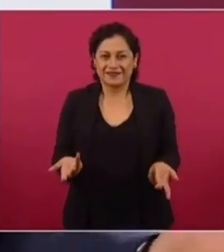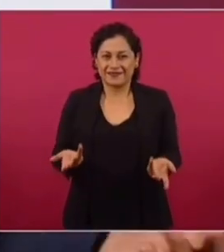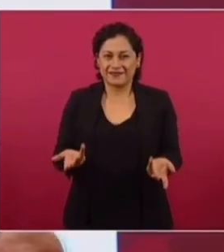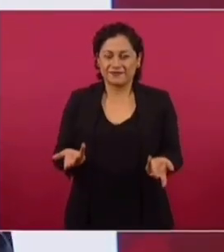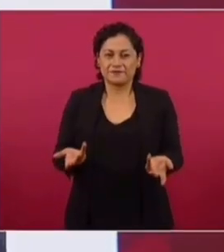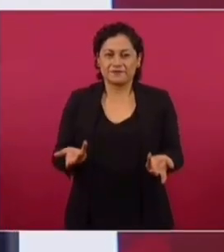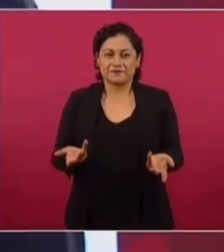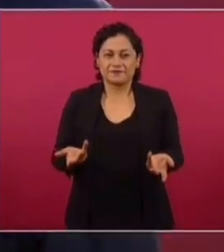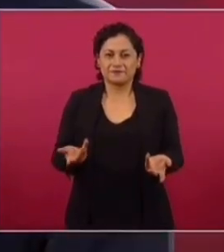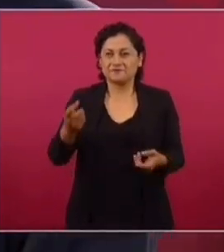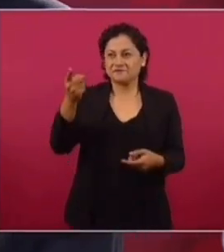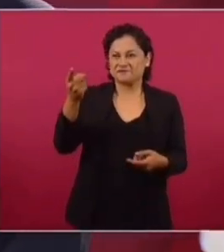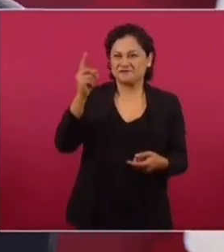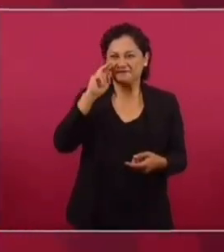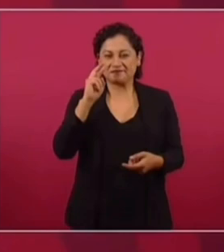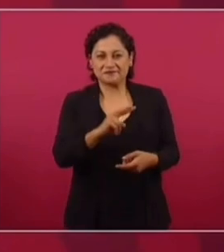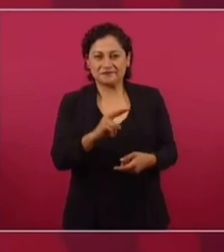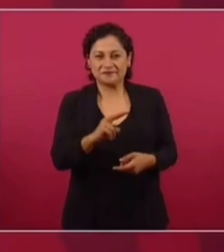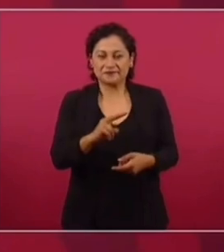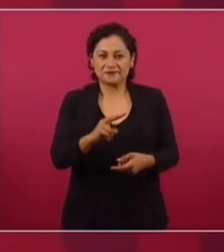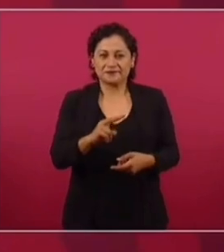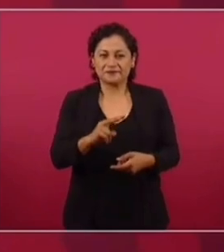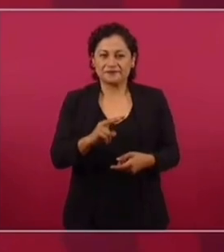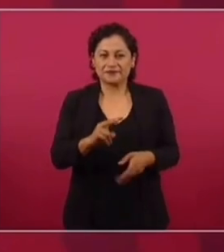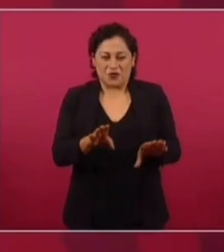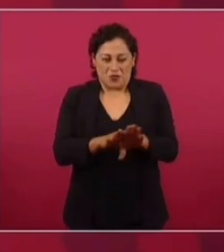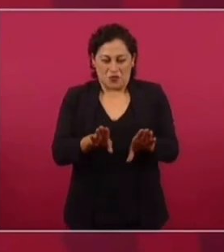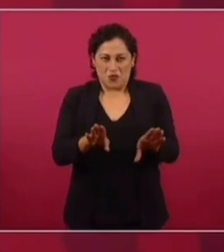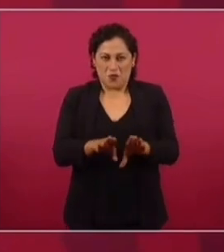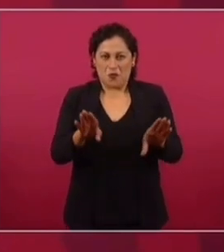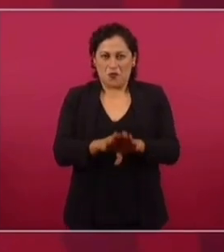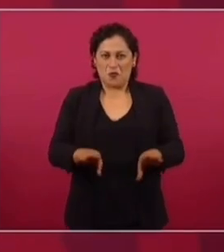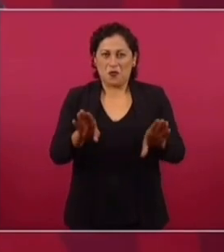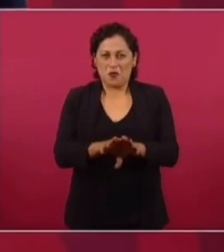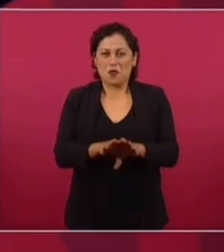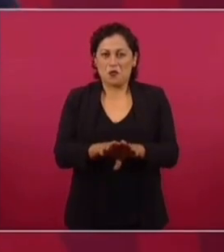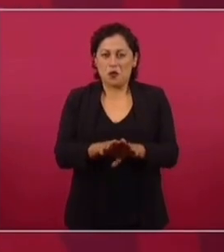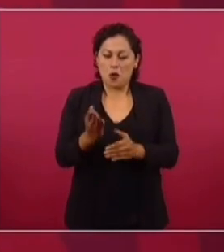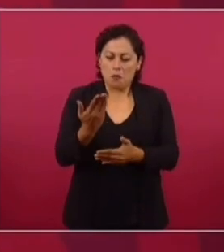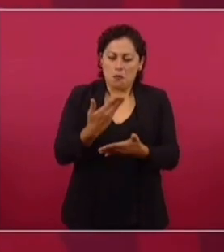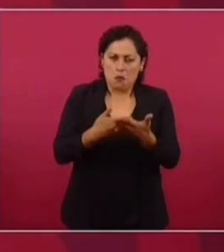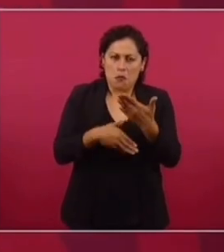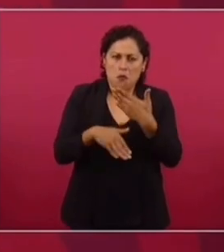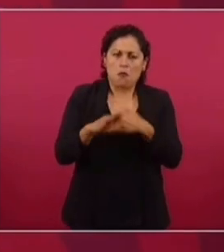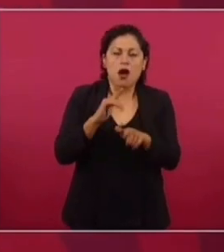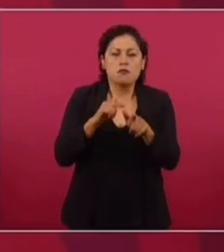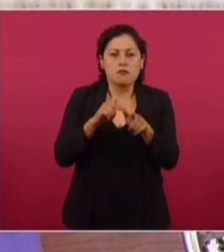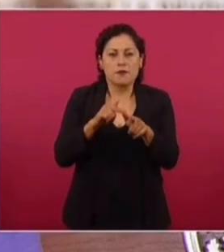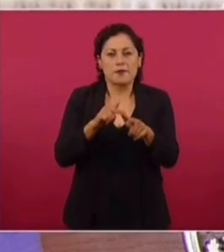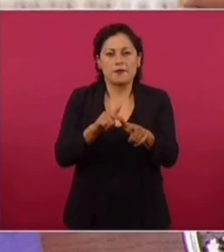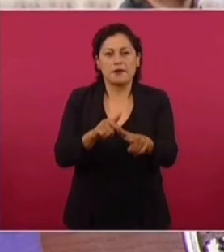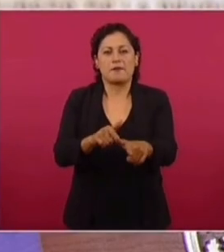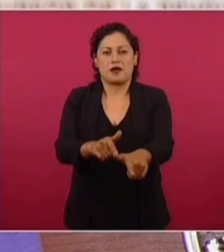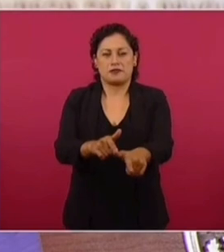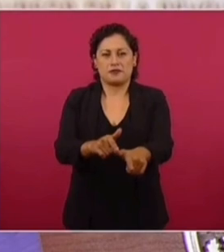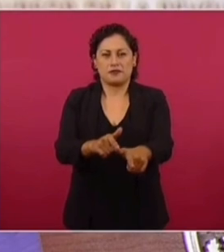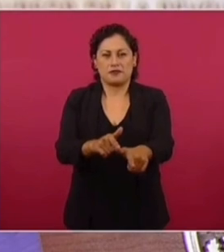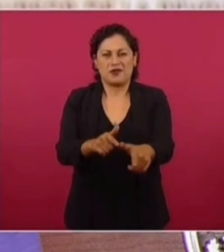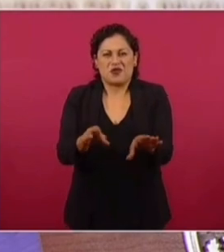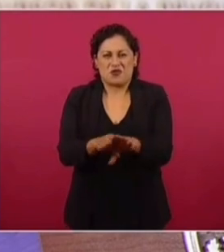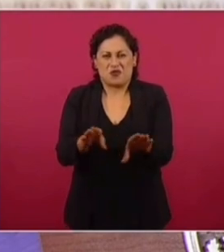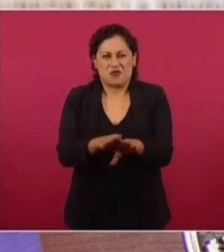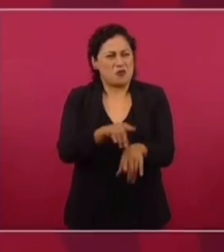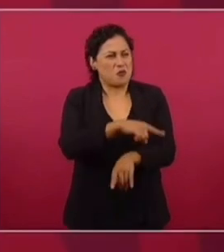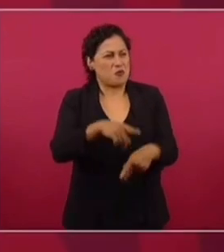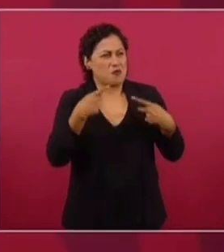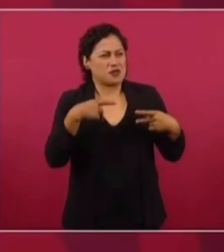triunfe y se mantenga un movimiento popular?